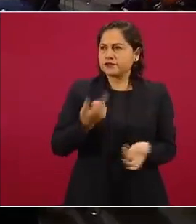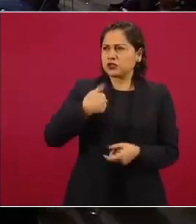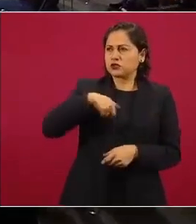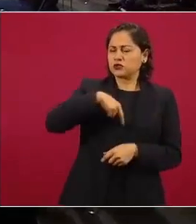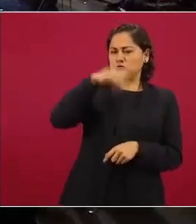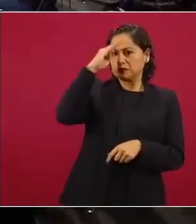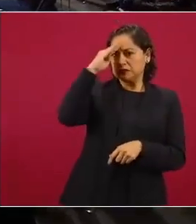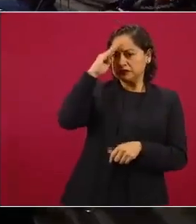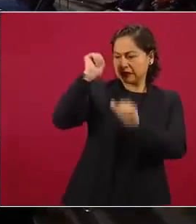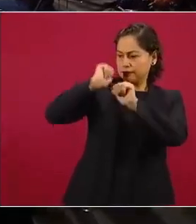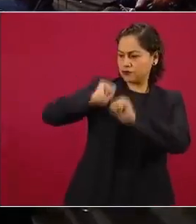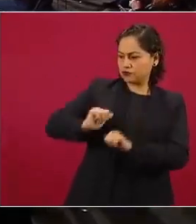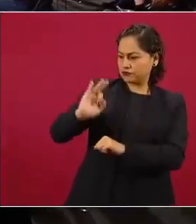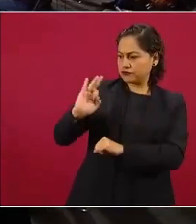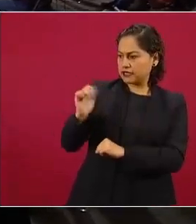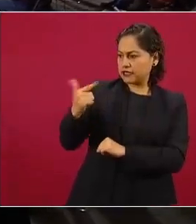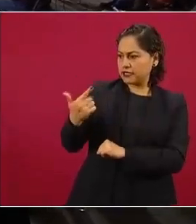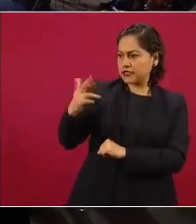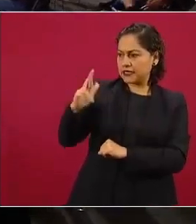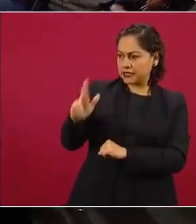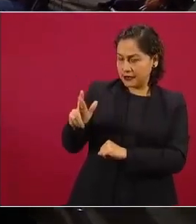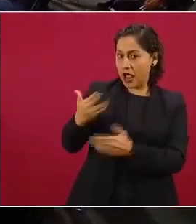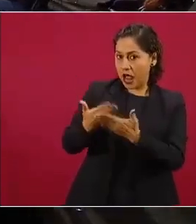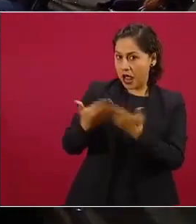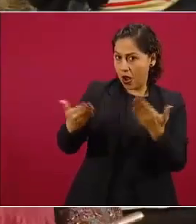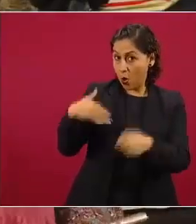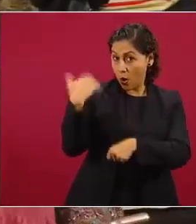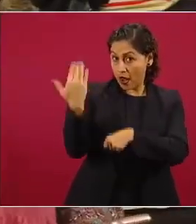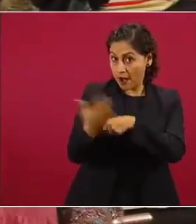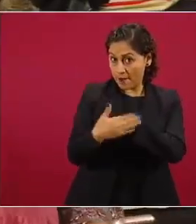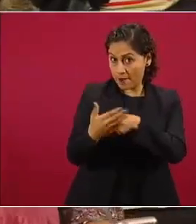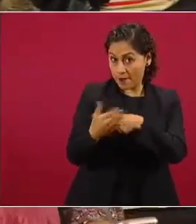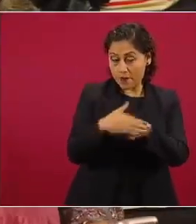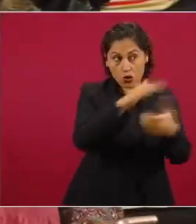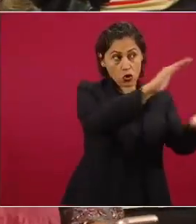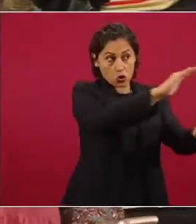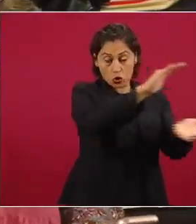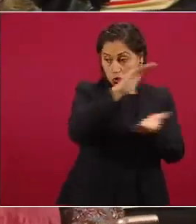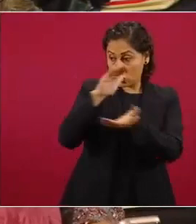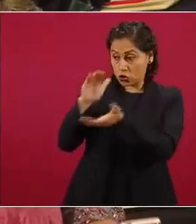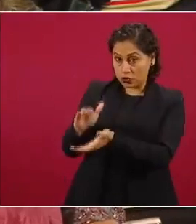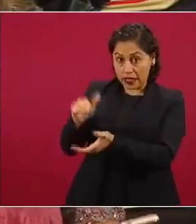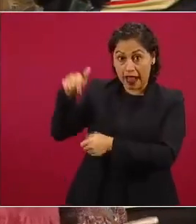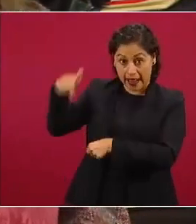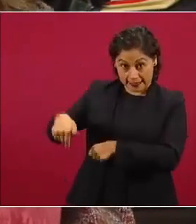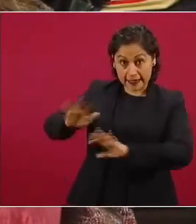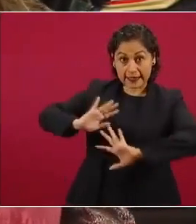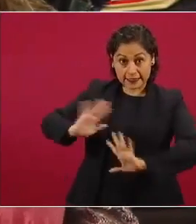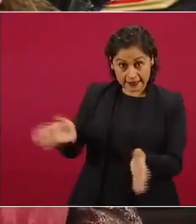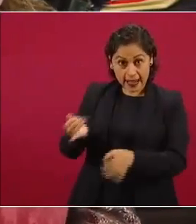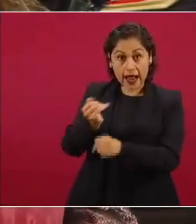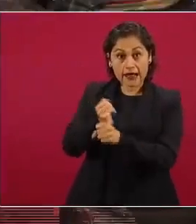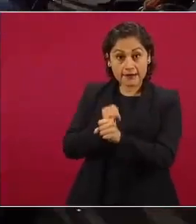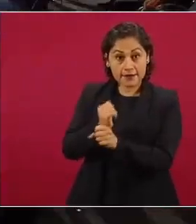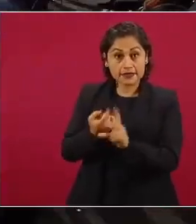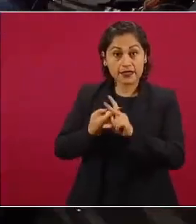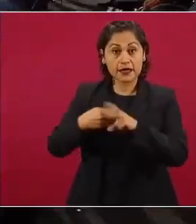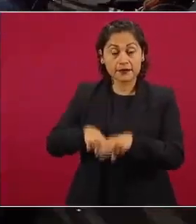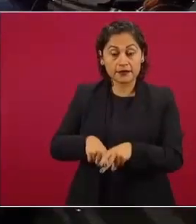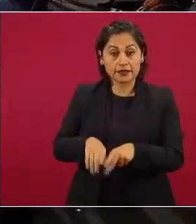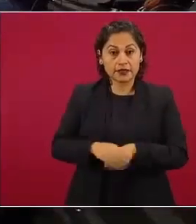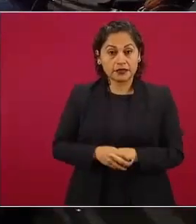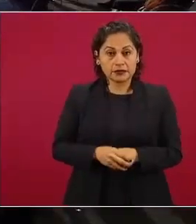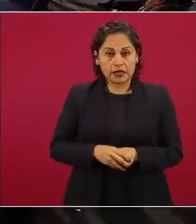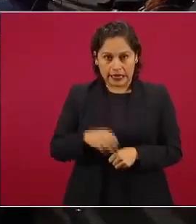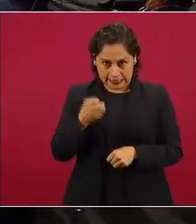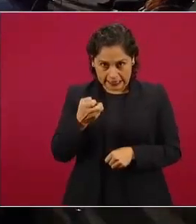general de la república con esta información que viene de Estados Unidos ya como tal abrió una carpeta de investigación eso